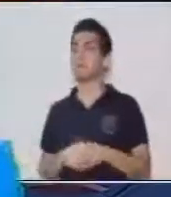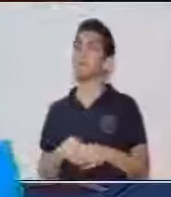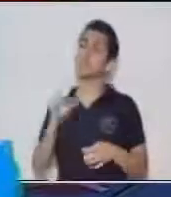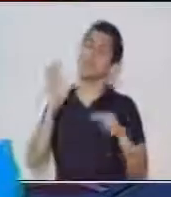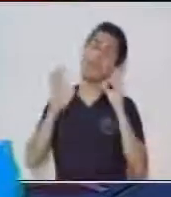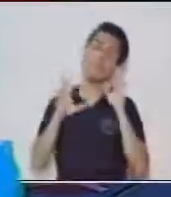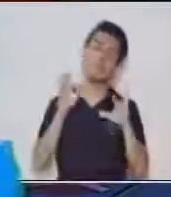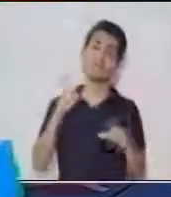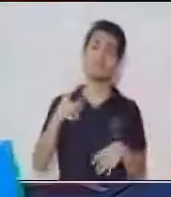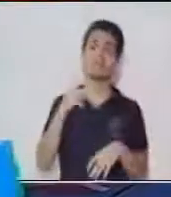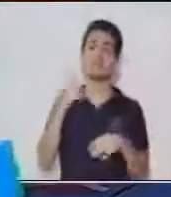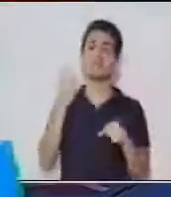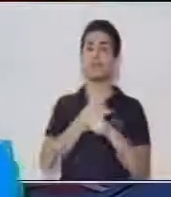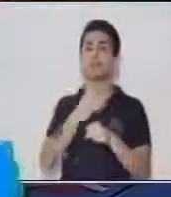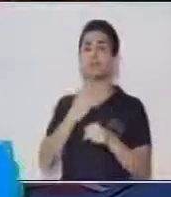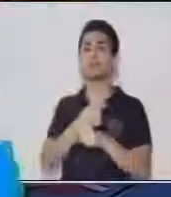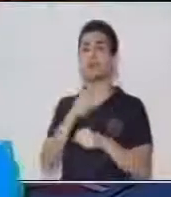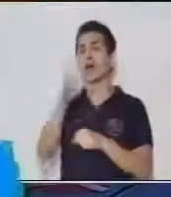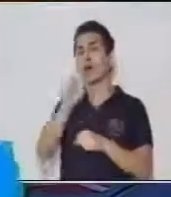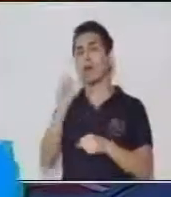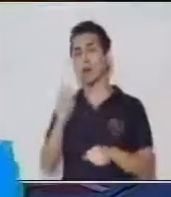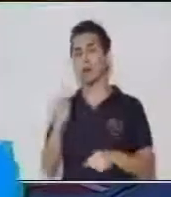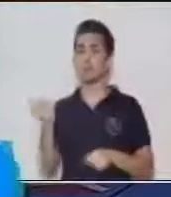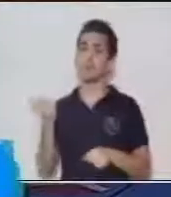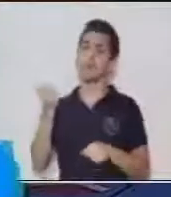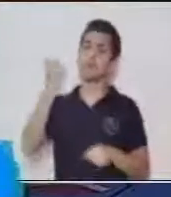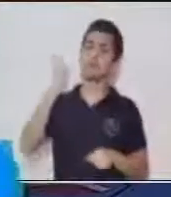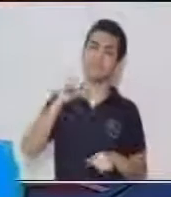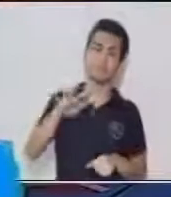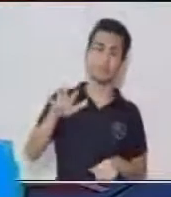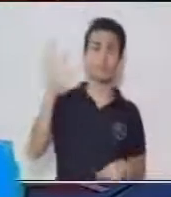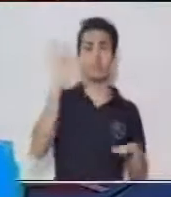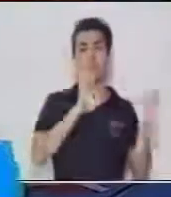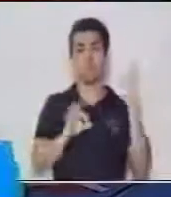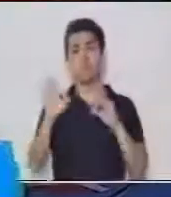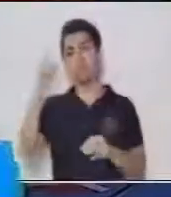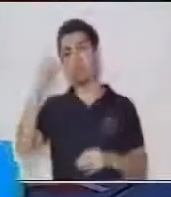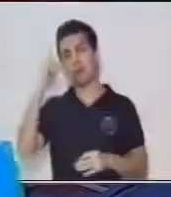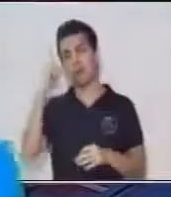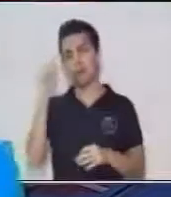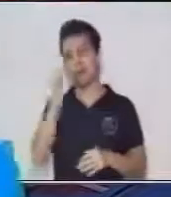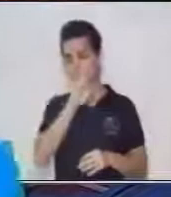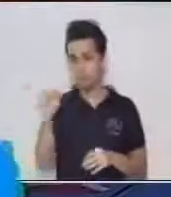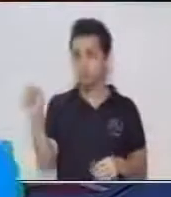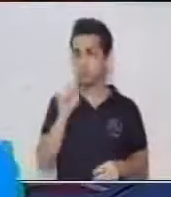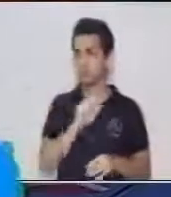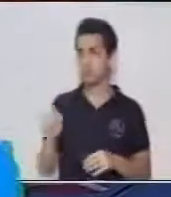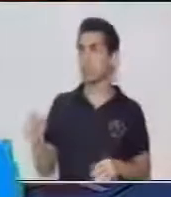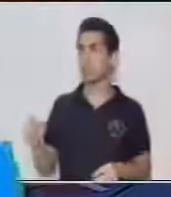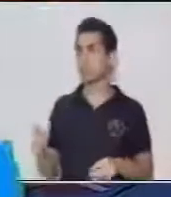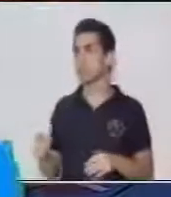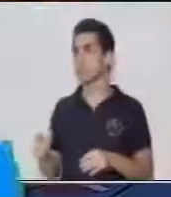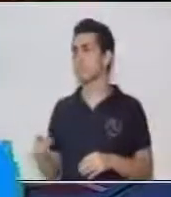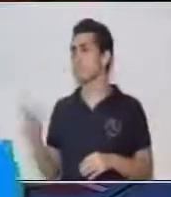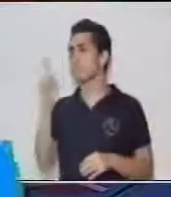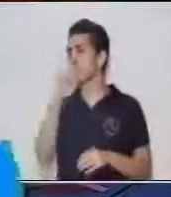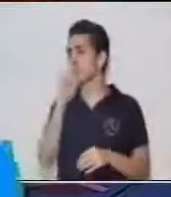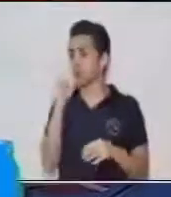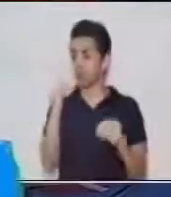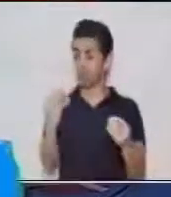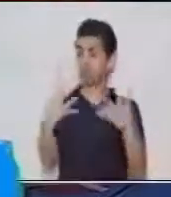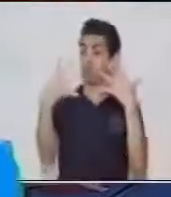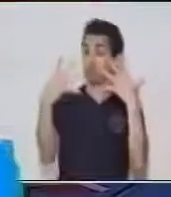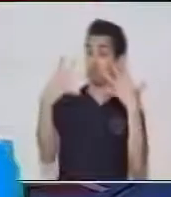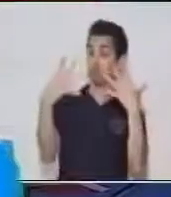color oscuro, azul o negro para resaltar las ideas. No le va a tener esa atención